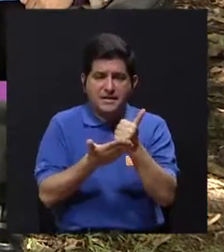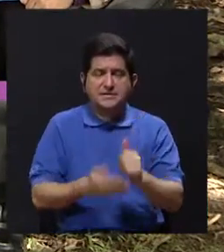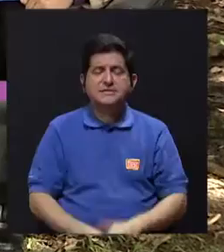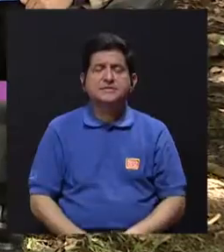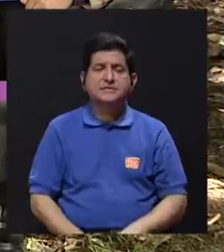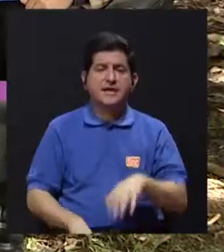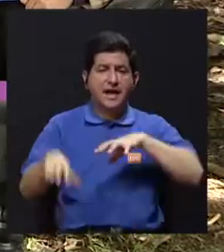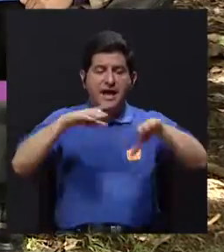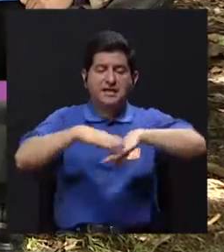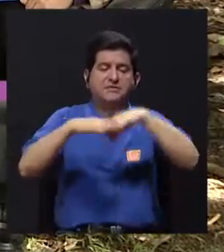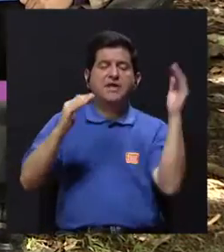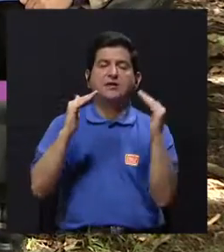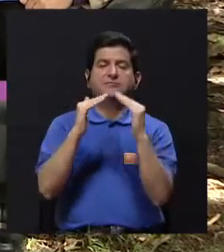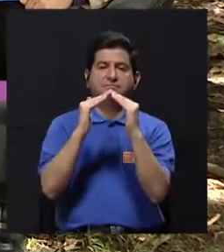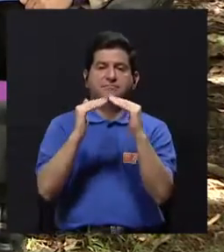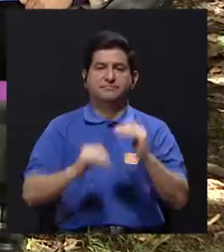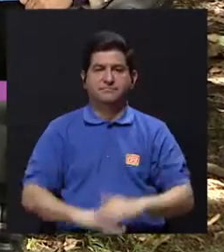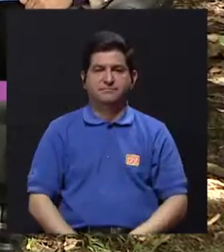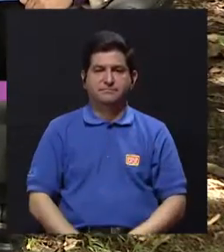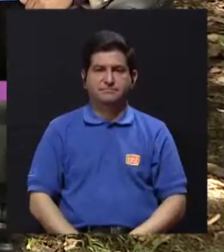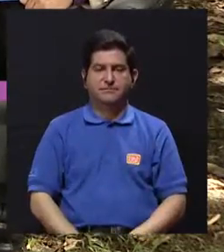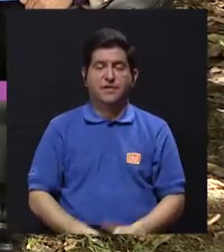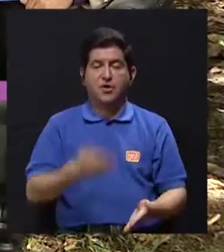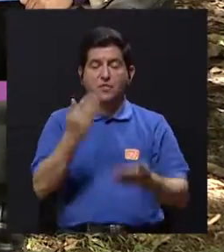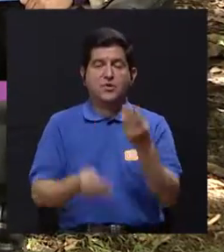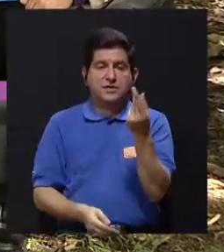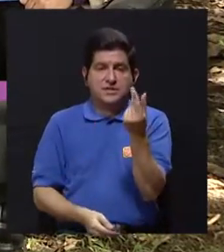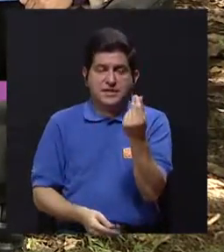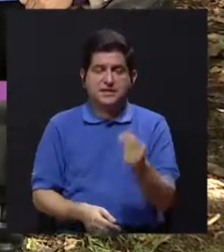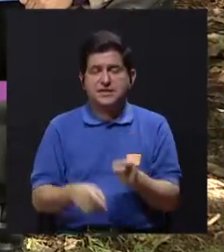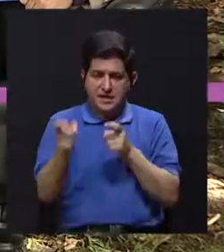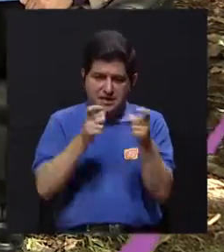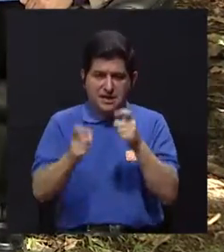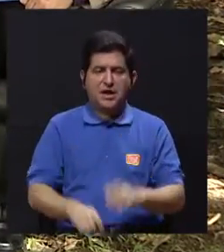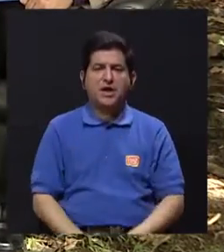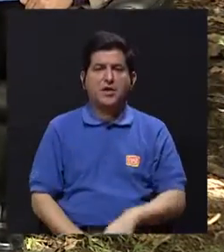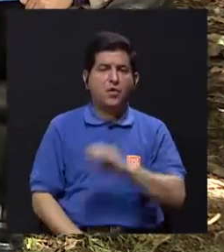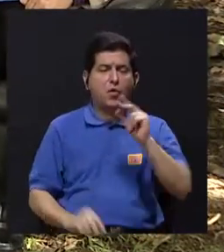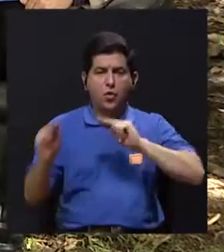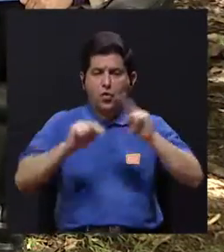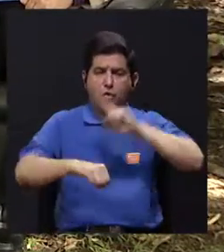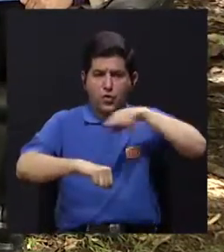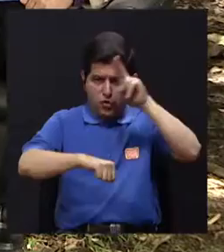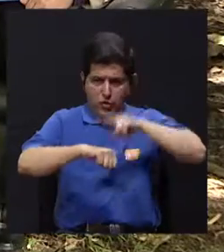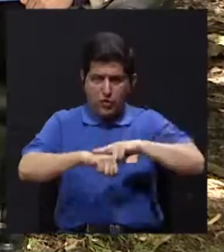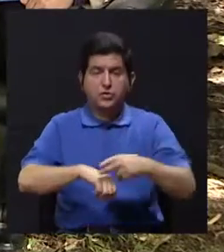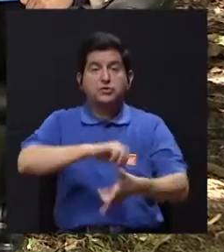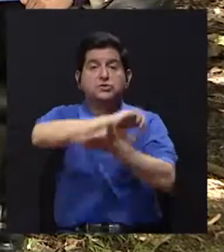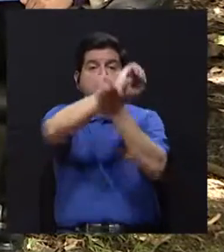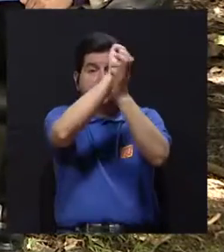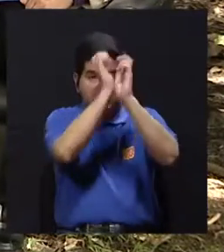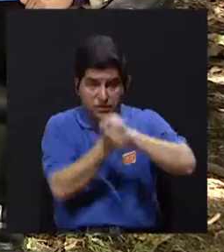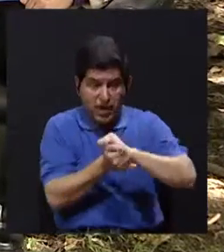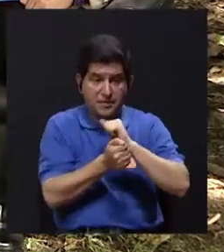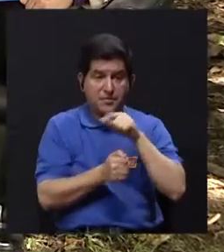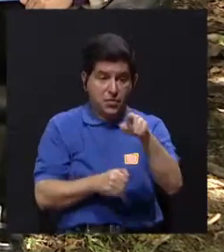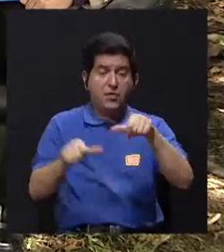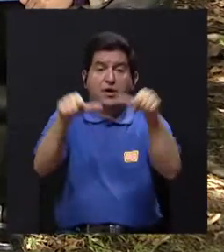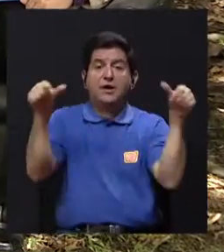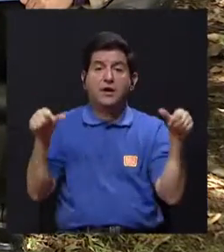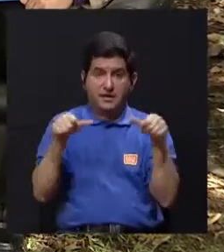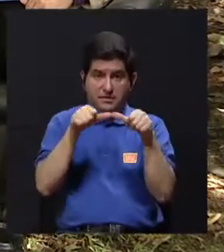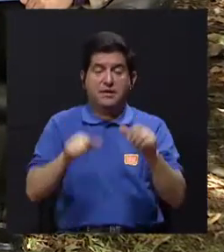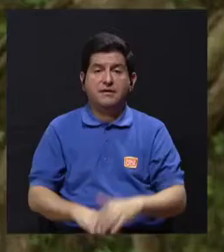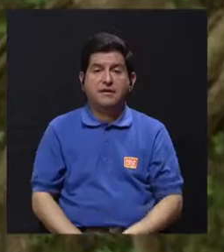habilidad de hacer actividades fuera de su casa, como manejar el dinero, hacer los mandados que normalmente hacía y entonces cuando hay un cambio en